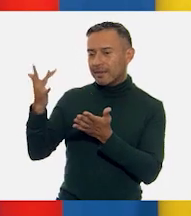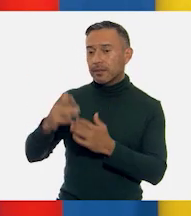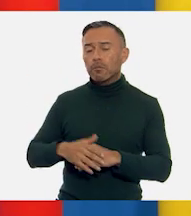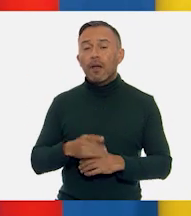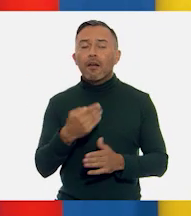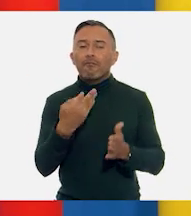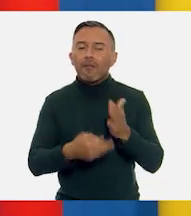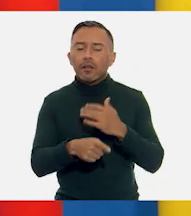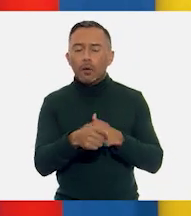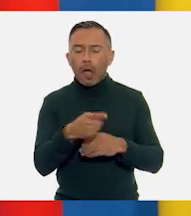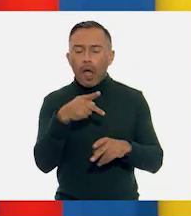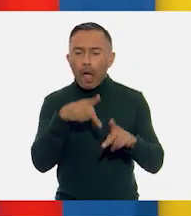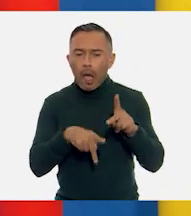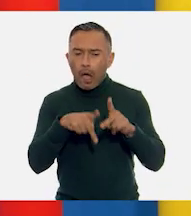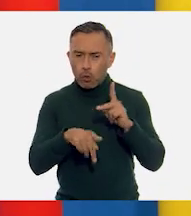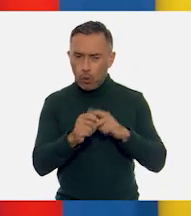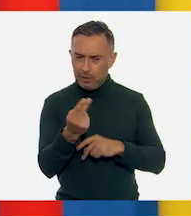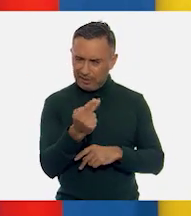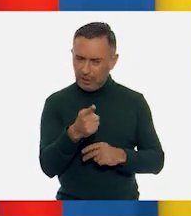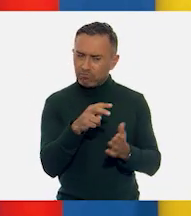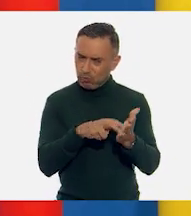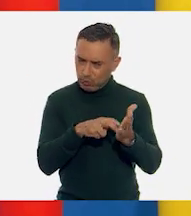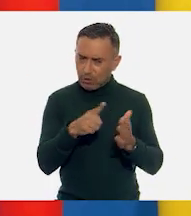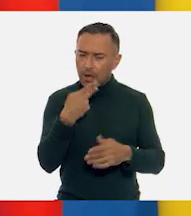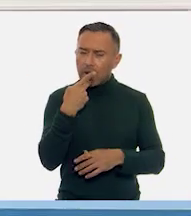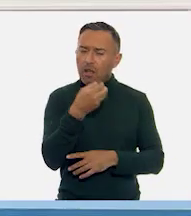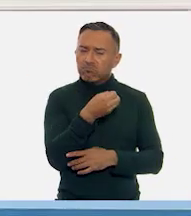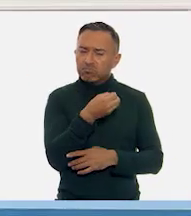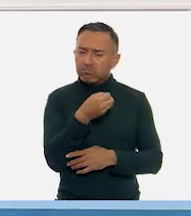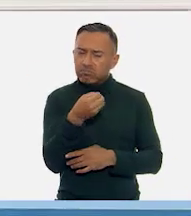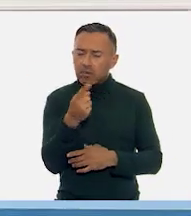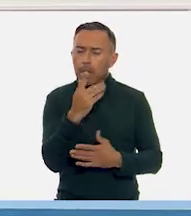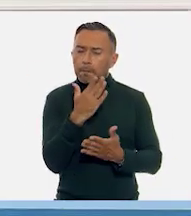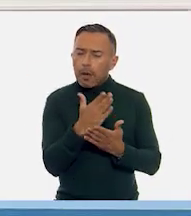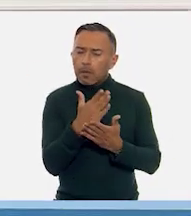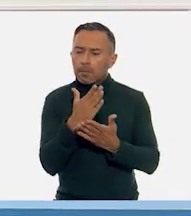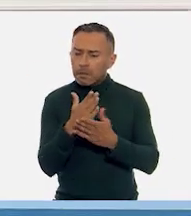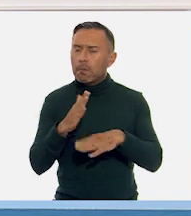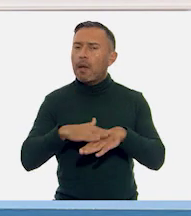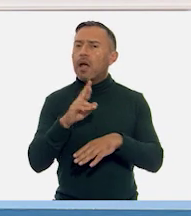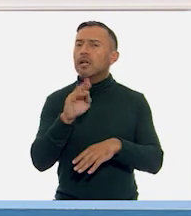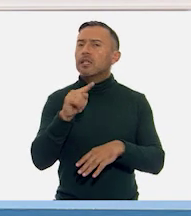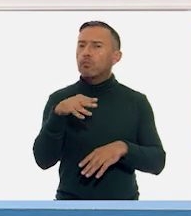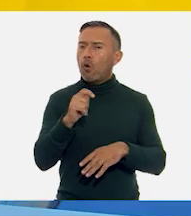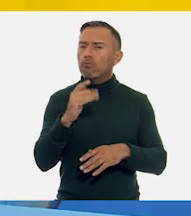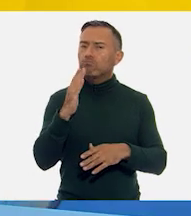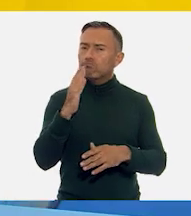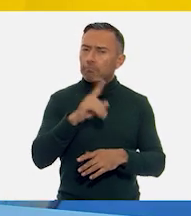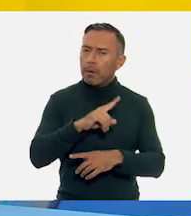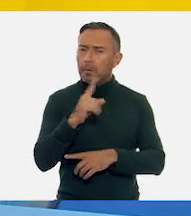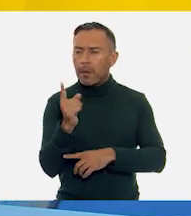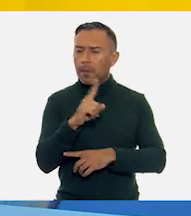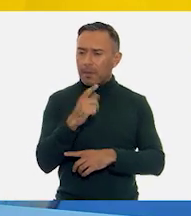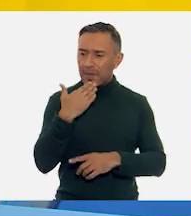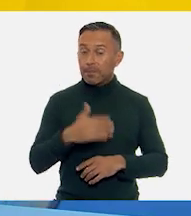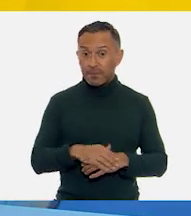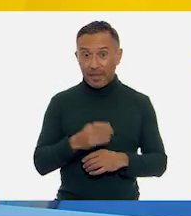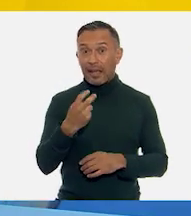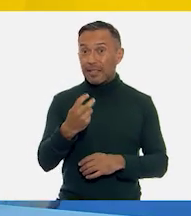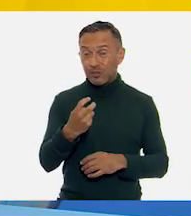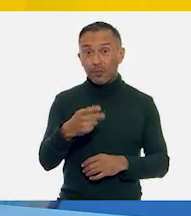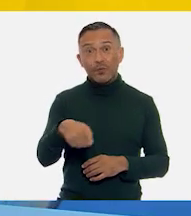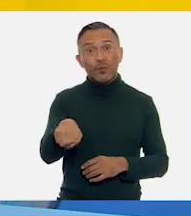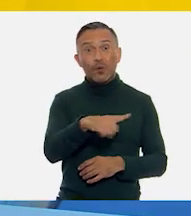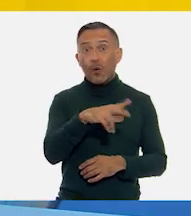fluidez y hacer pausas para que lo hagas con más ritmo. Sí, muy bien. Así es, niñas y niños. No olviden